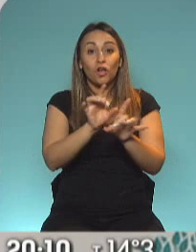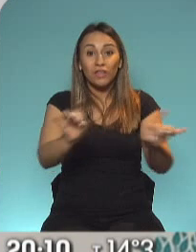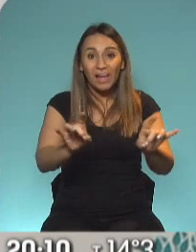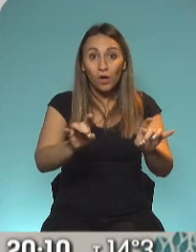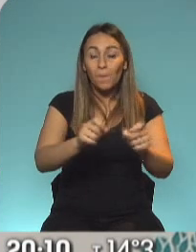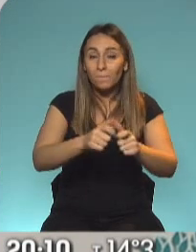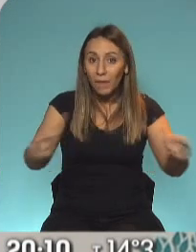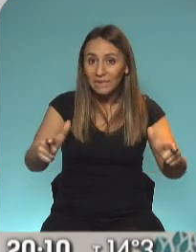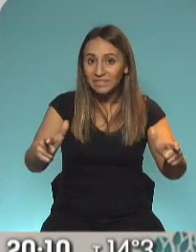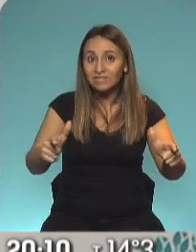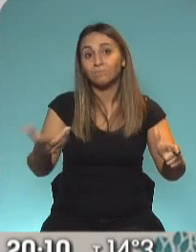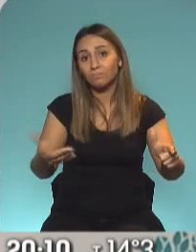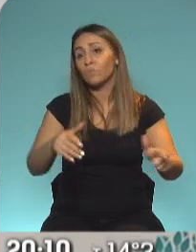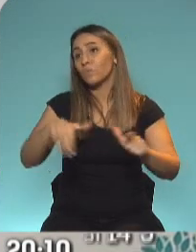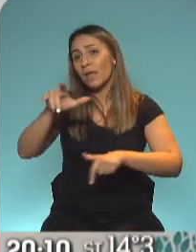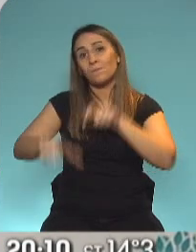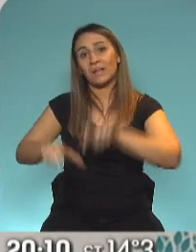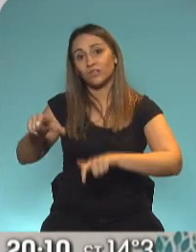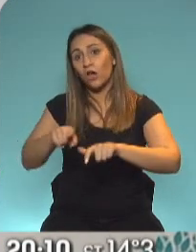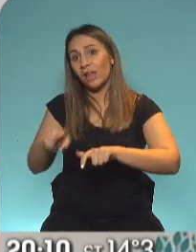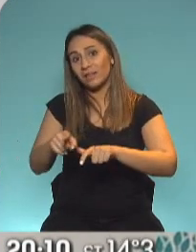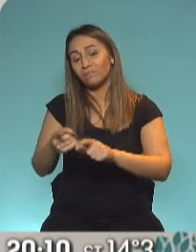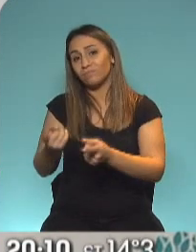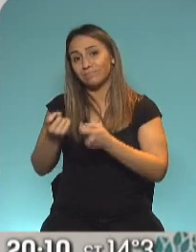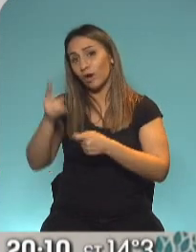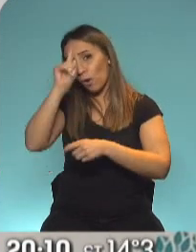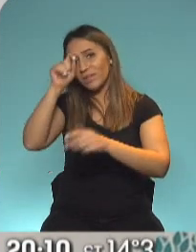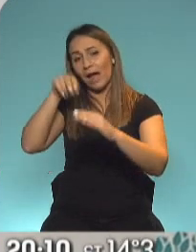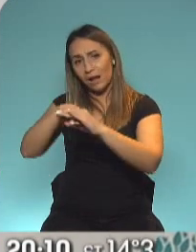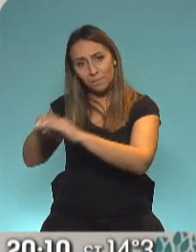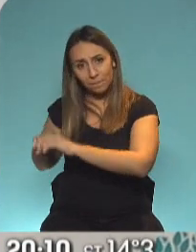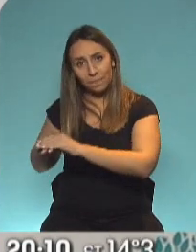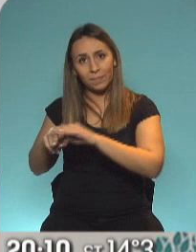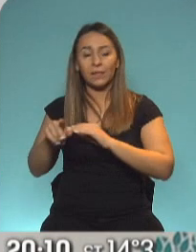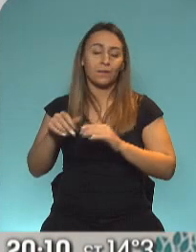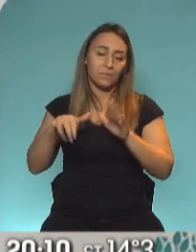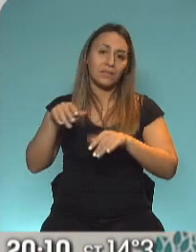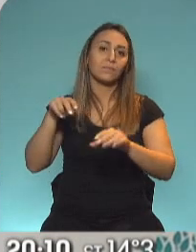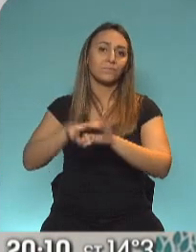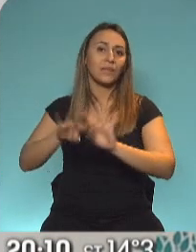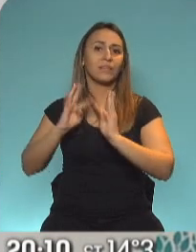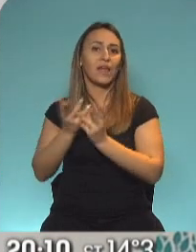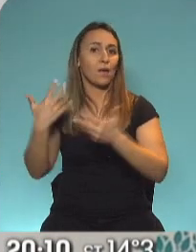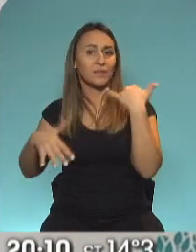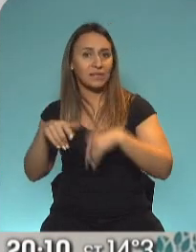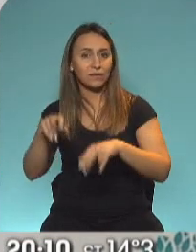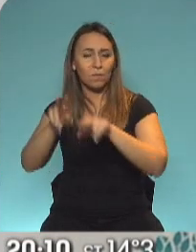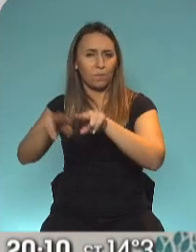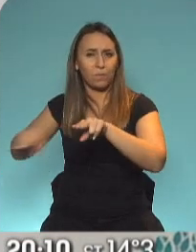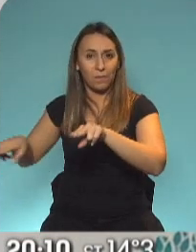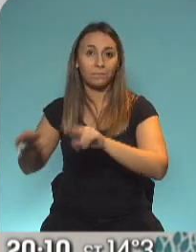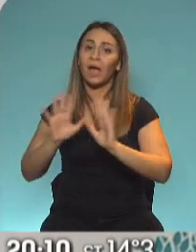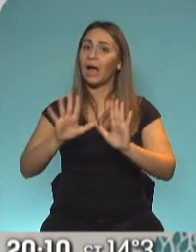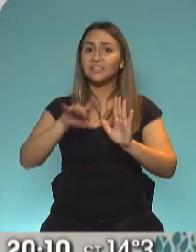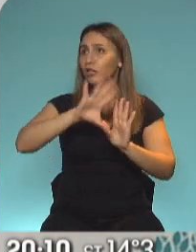que entonces tiene que utilizar instalaciones hospitalarias, particularmente las terapias intensivas. Esto ha sido en todos los